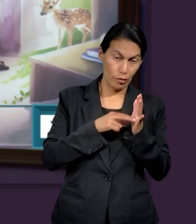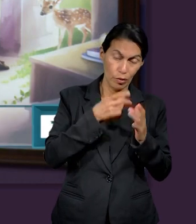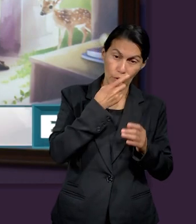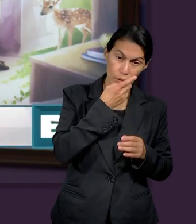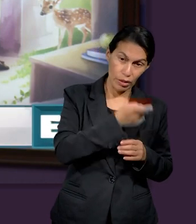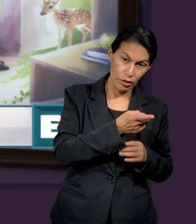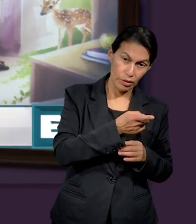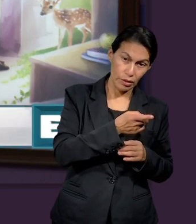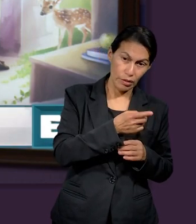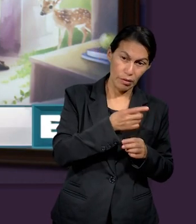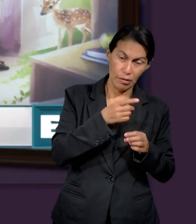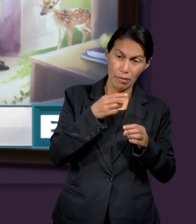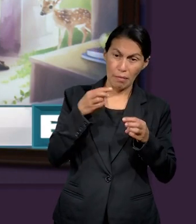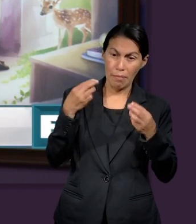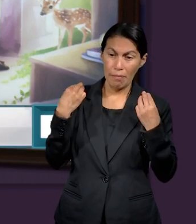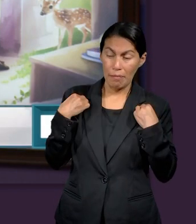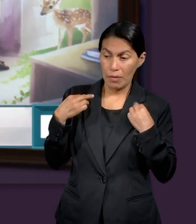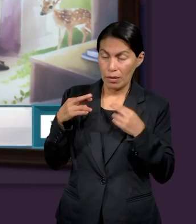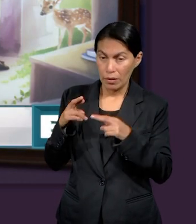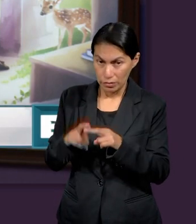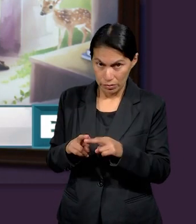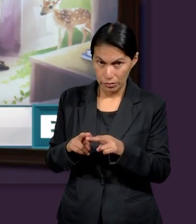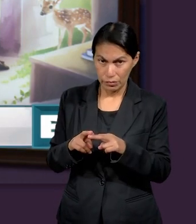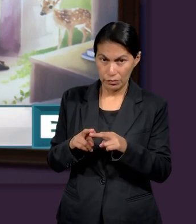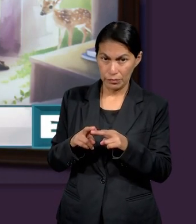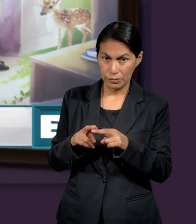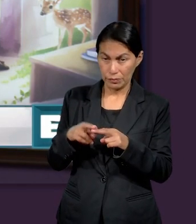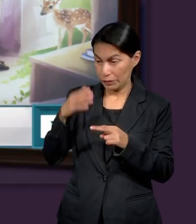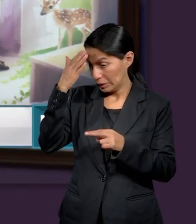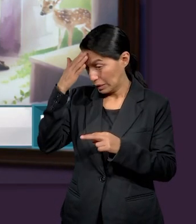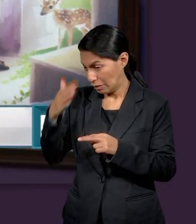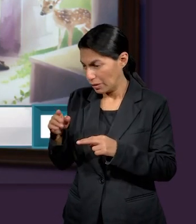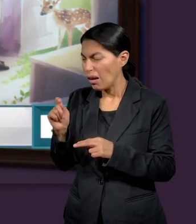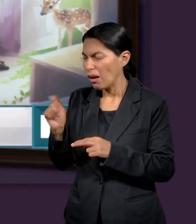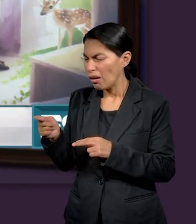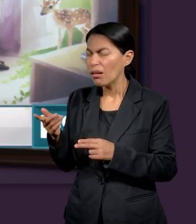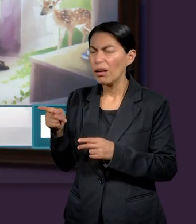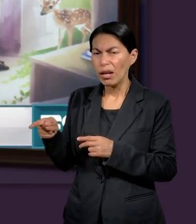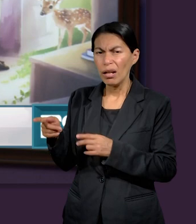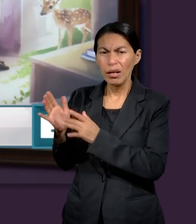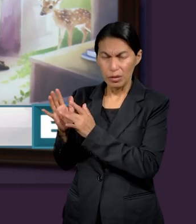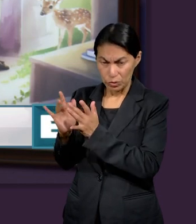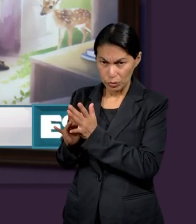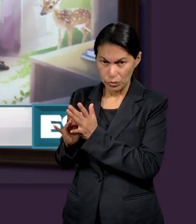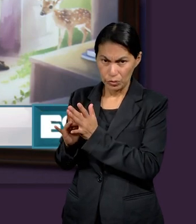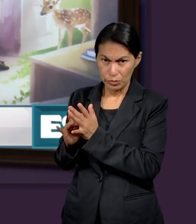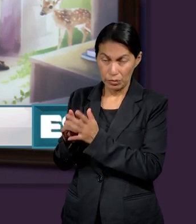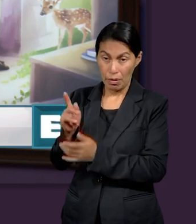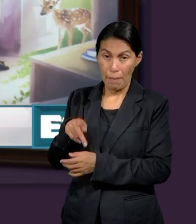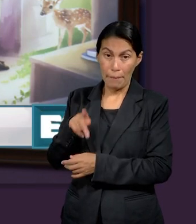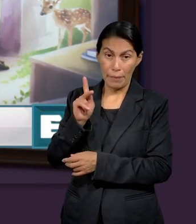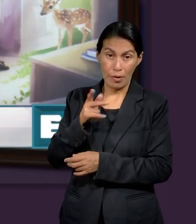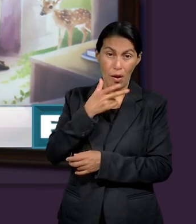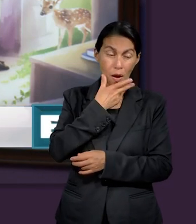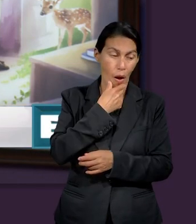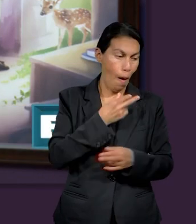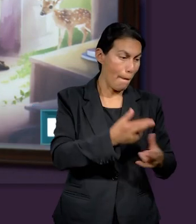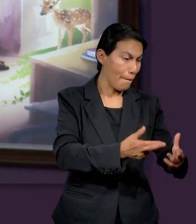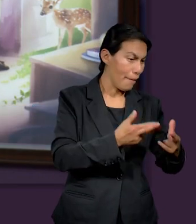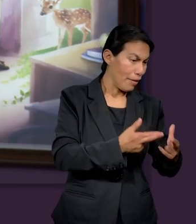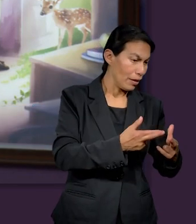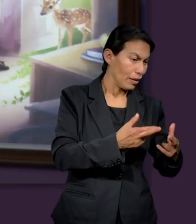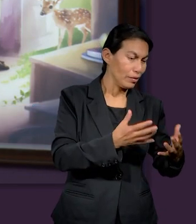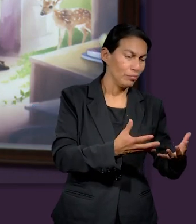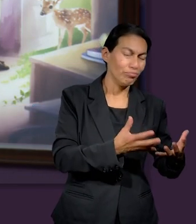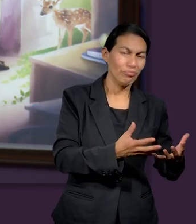menciona que le habla del maestro. Sabía muy bien con quién estaba hablando y sin embargo el joven estaba